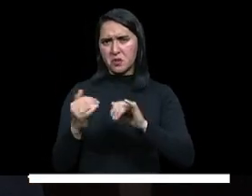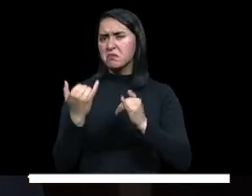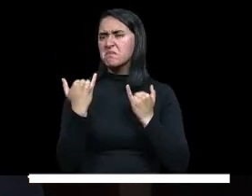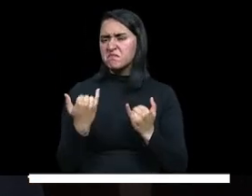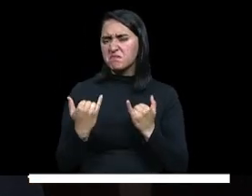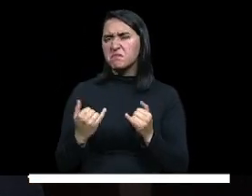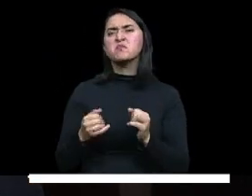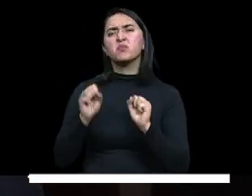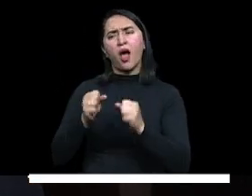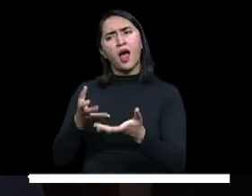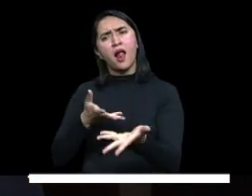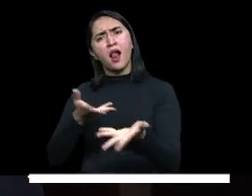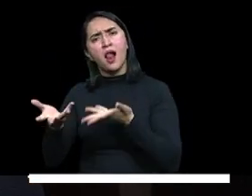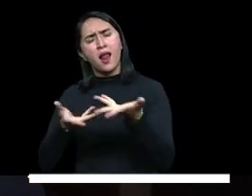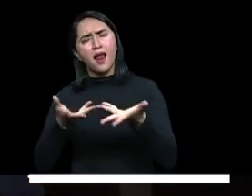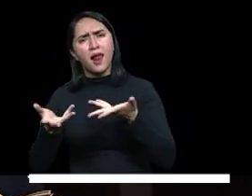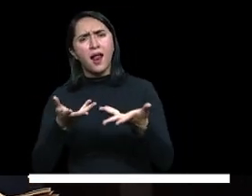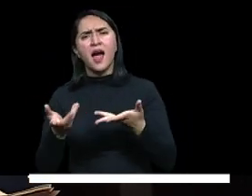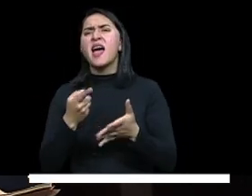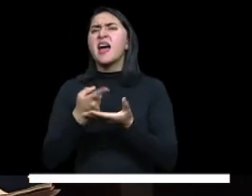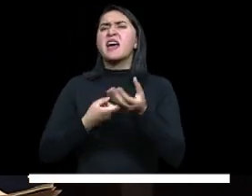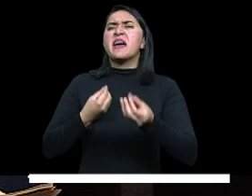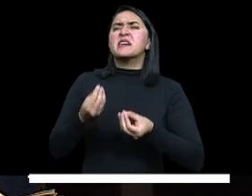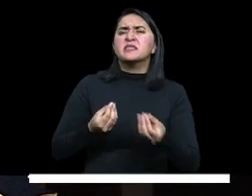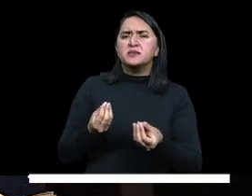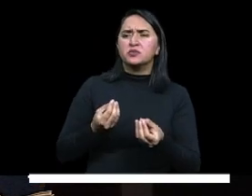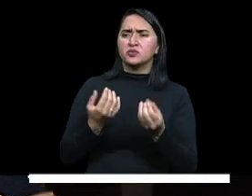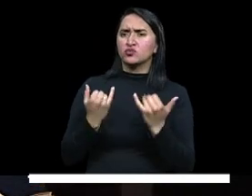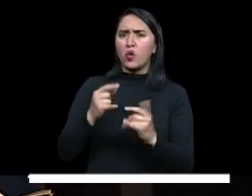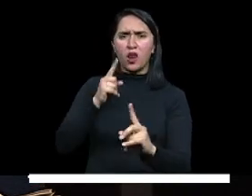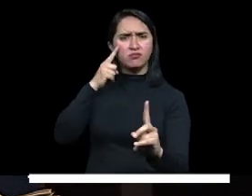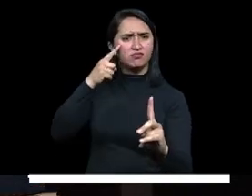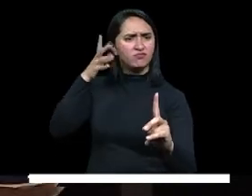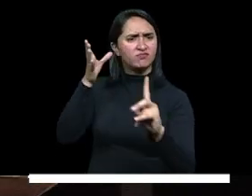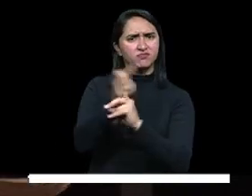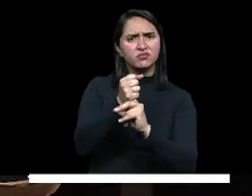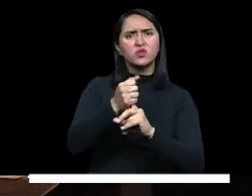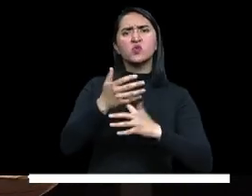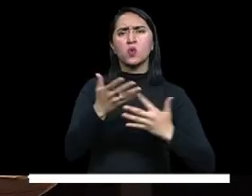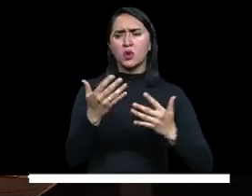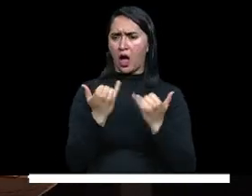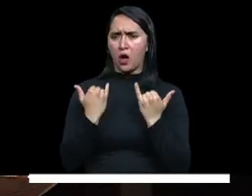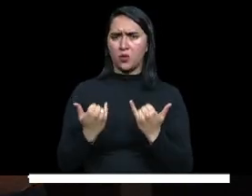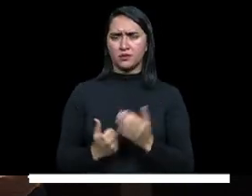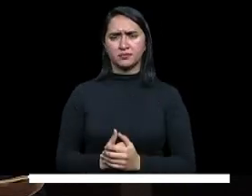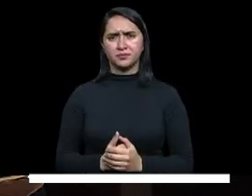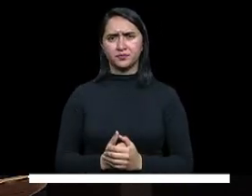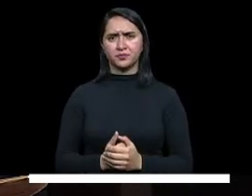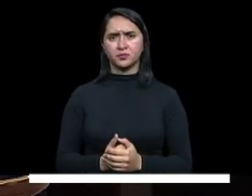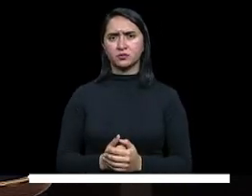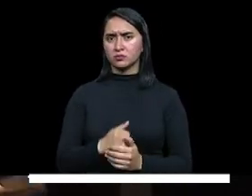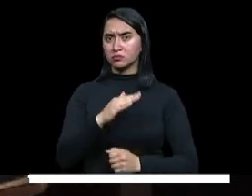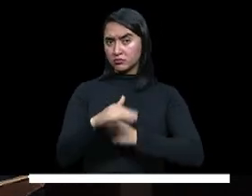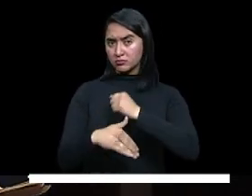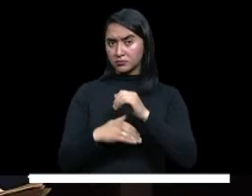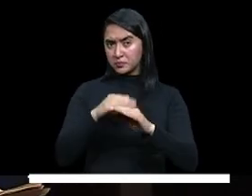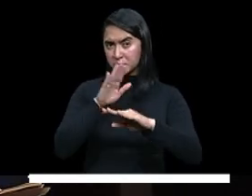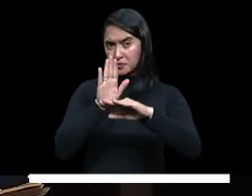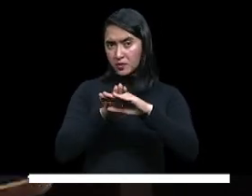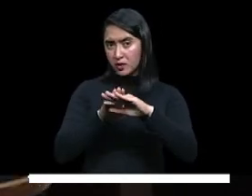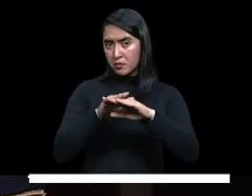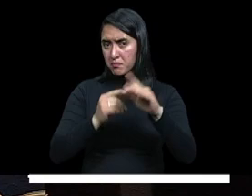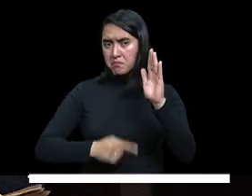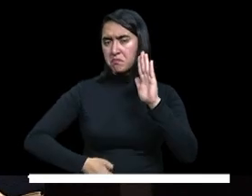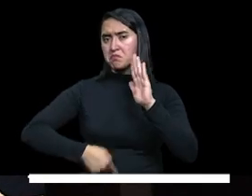para conocer lo que se ha hecho y lo que se ha logrado hasta este momento. Pero, ¿qué le parece, ministra, si entramos a hablar inmediatamente